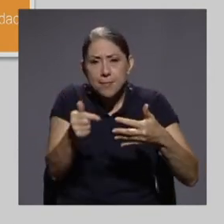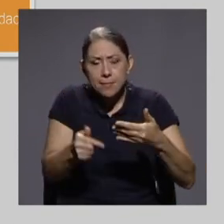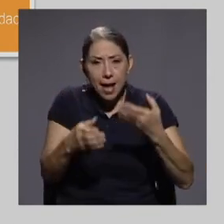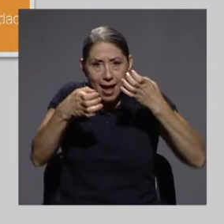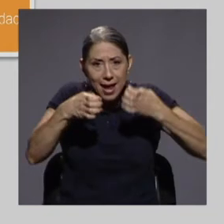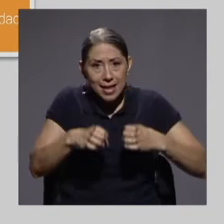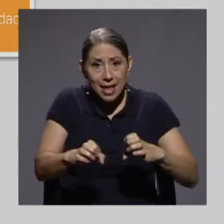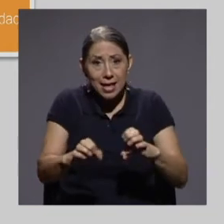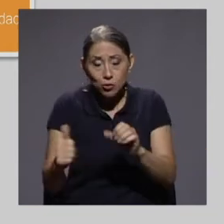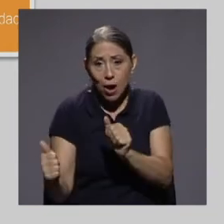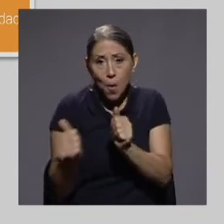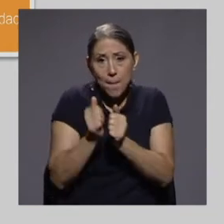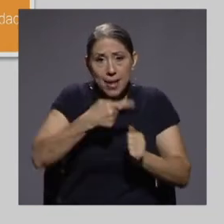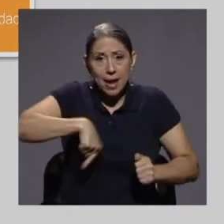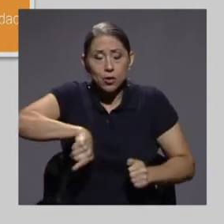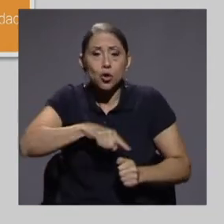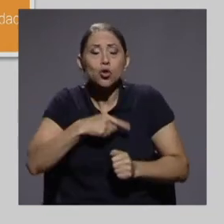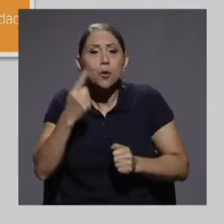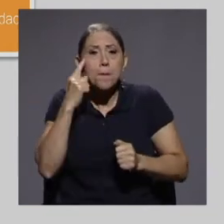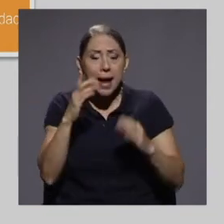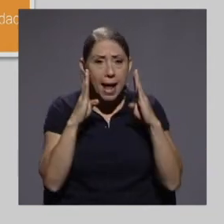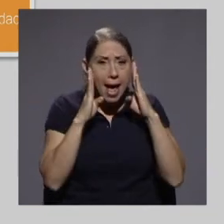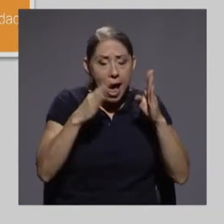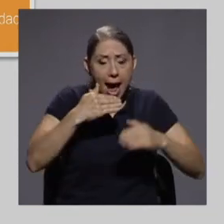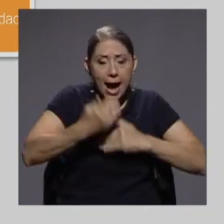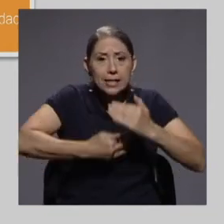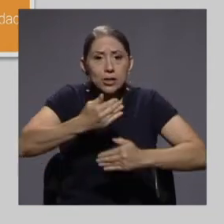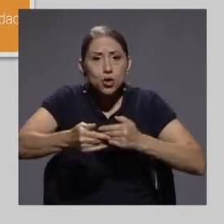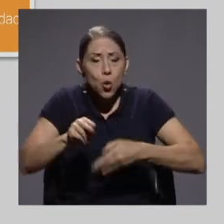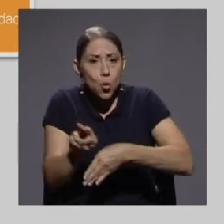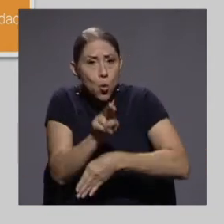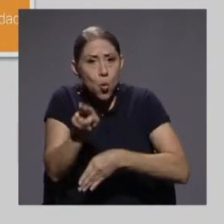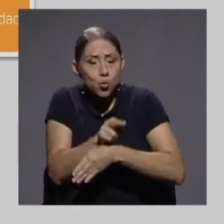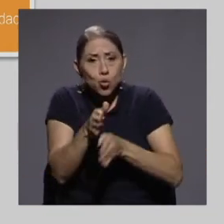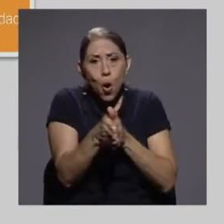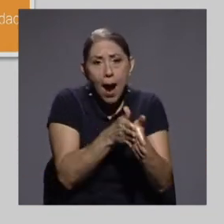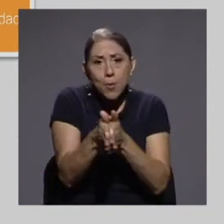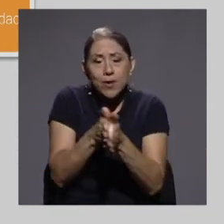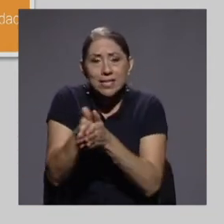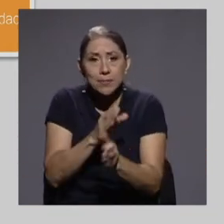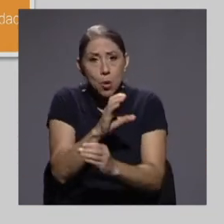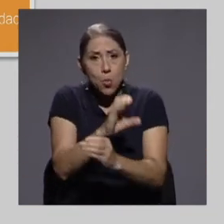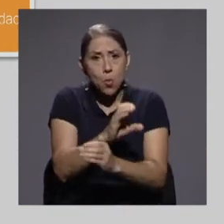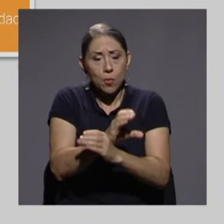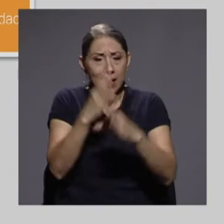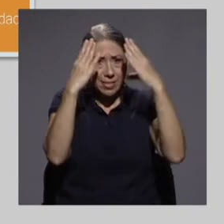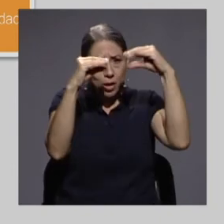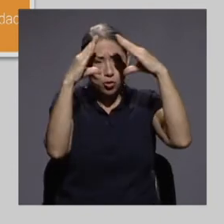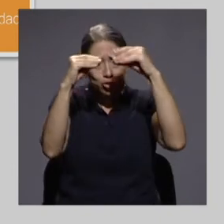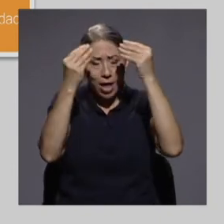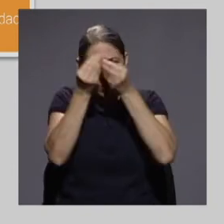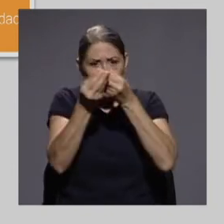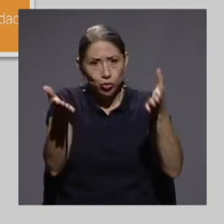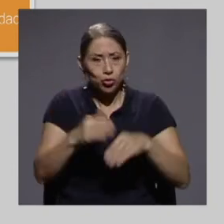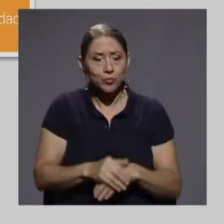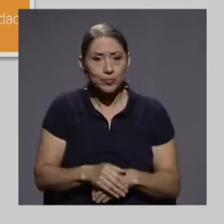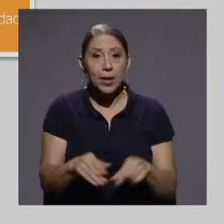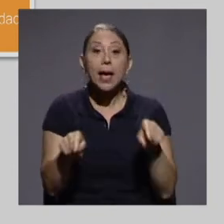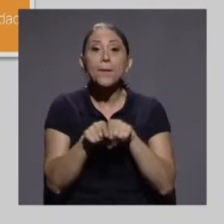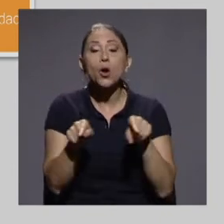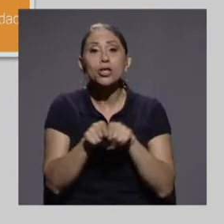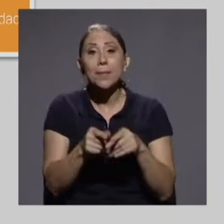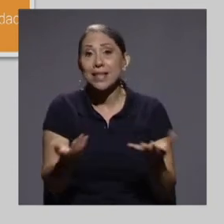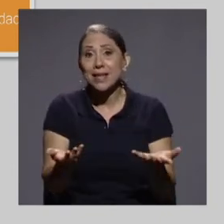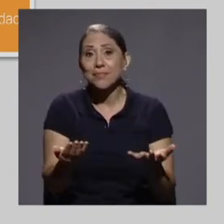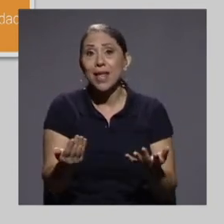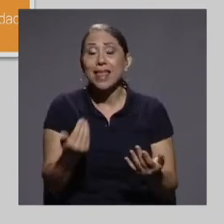acompañamiento en cuanto a la gestión, uso, aprovechamiento y resguardo de los datos. Por otra parte vamos a tener